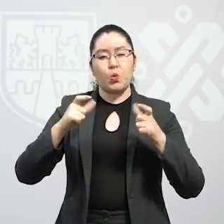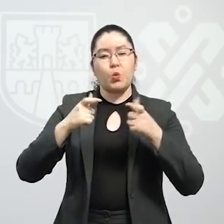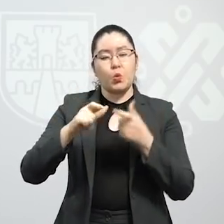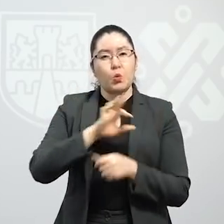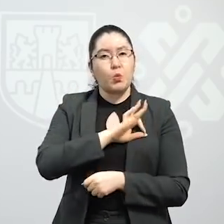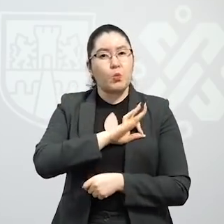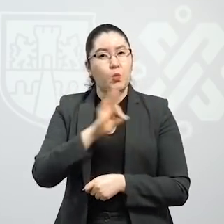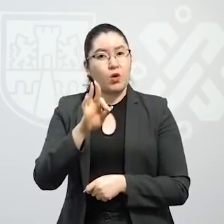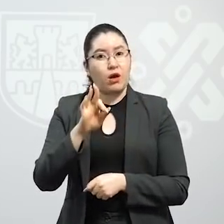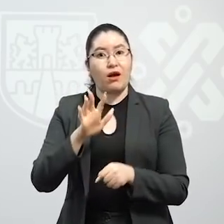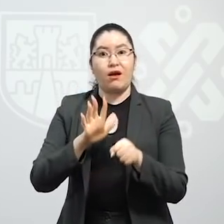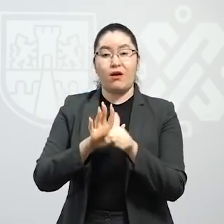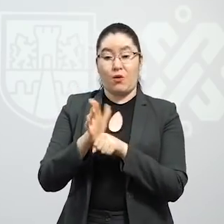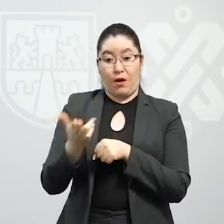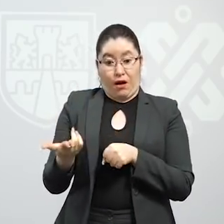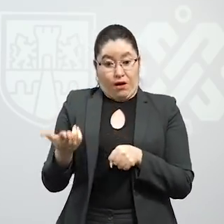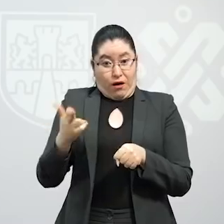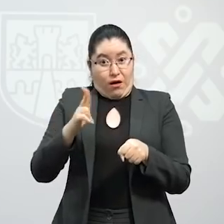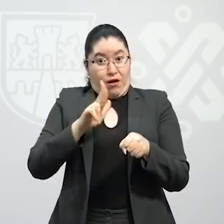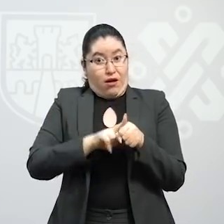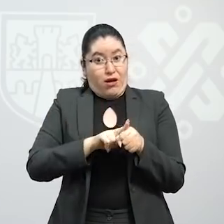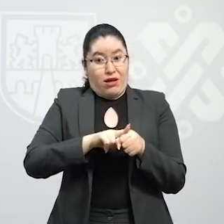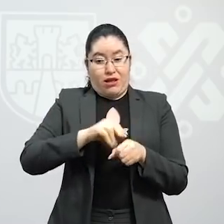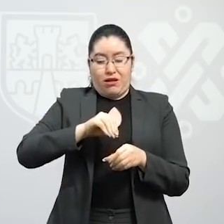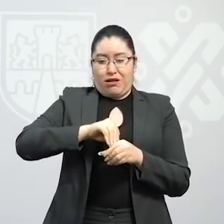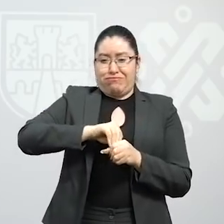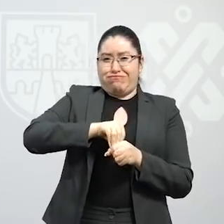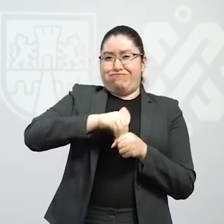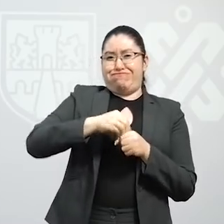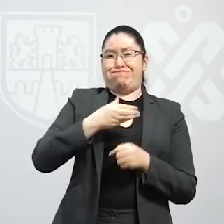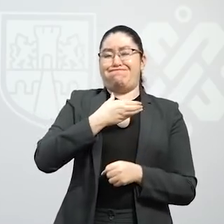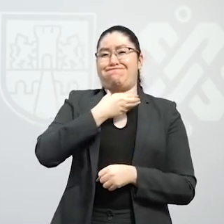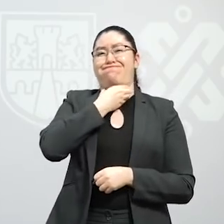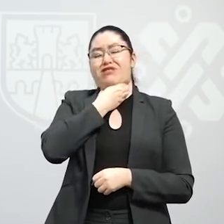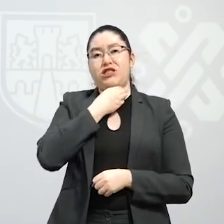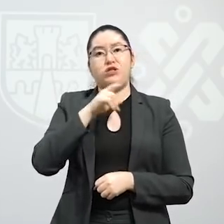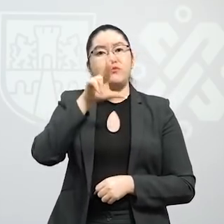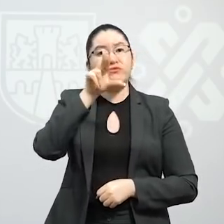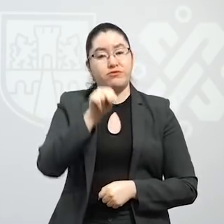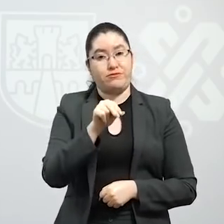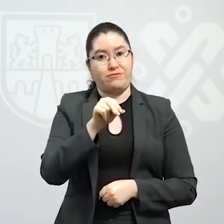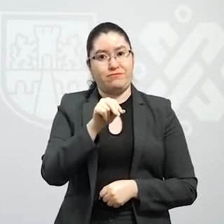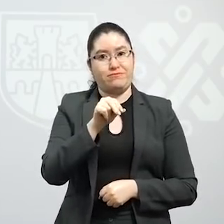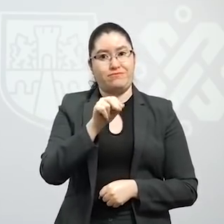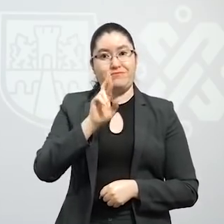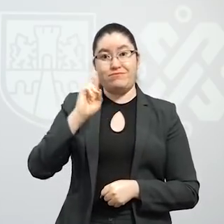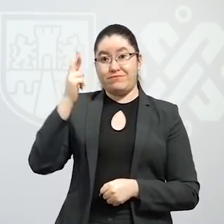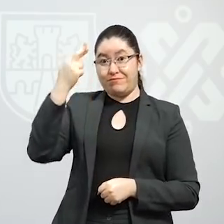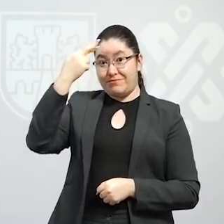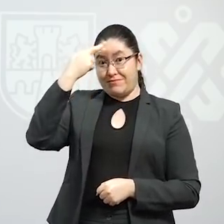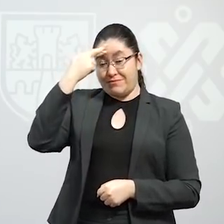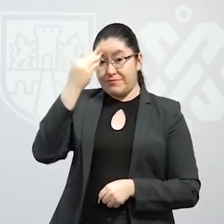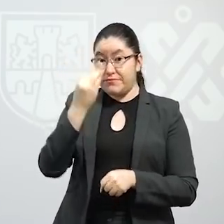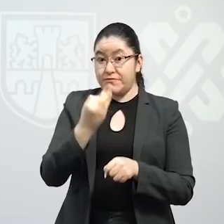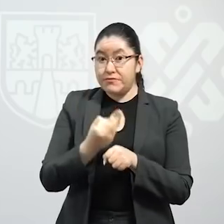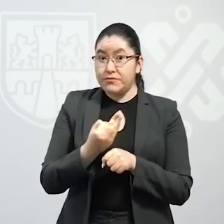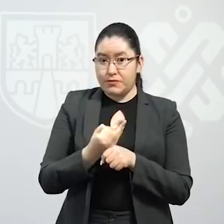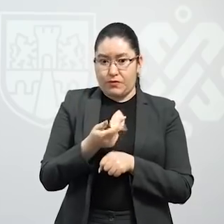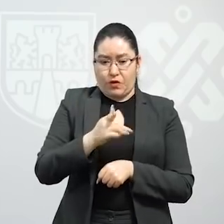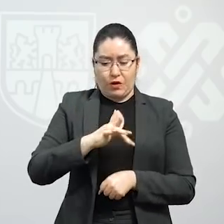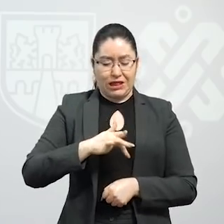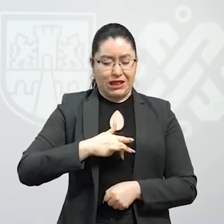contagios y no llegar a la saturación máxima hospitalaria. Les recuerdo, si tienen